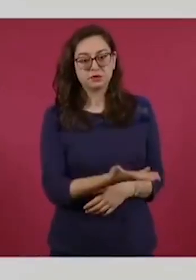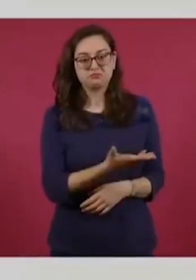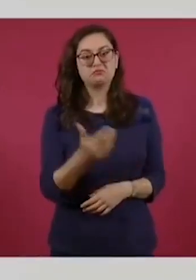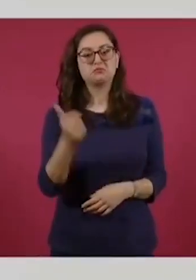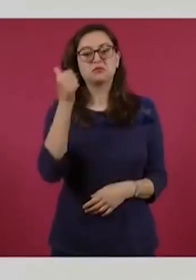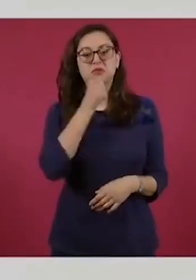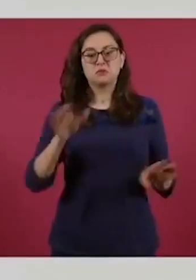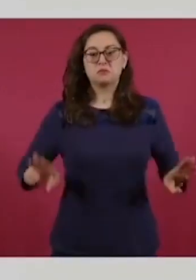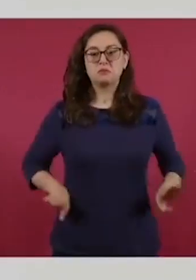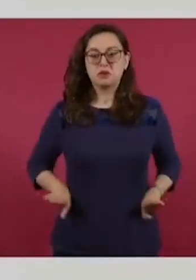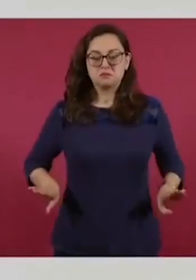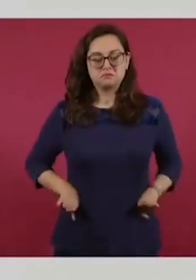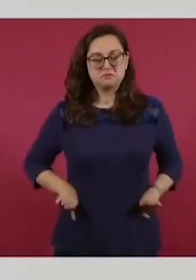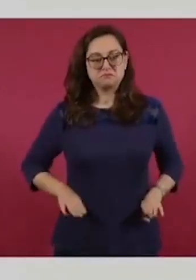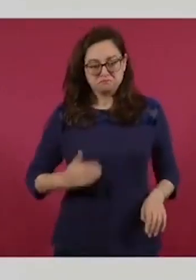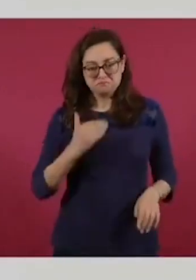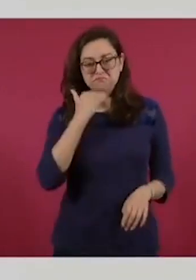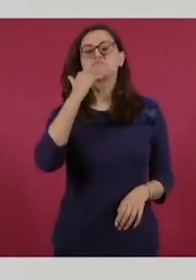moral